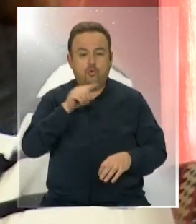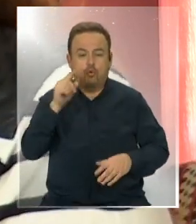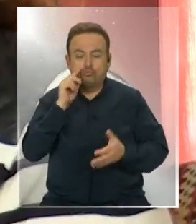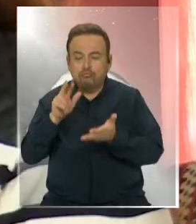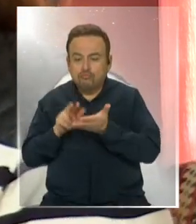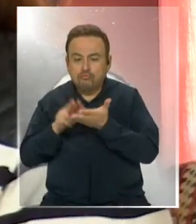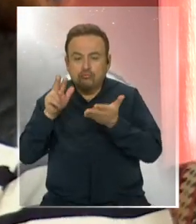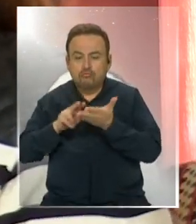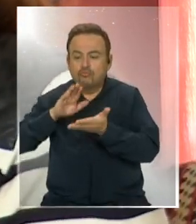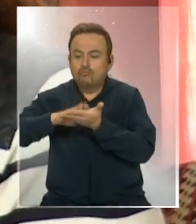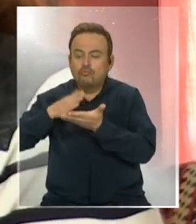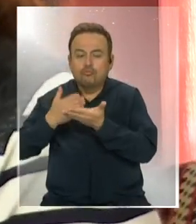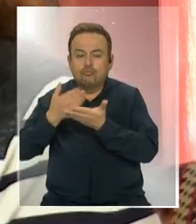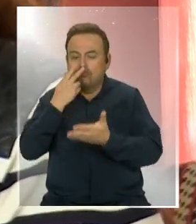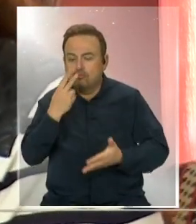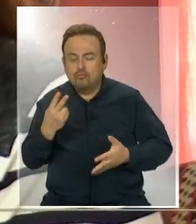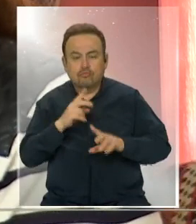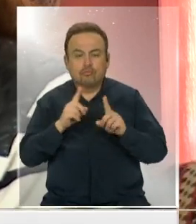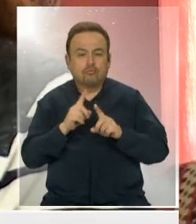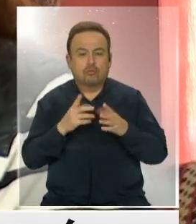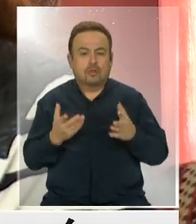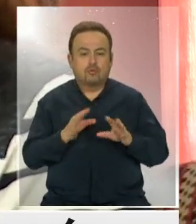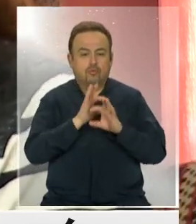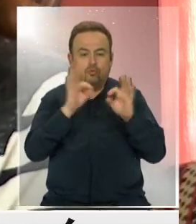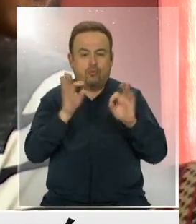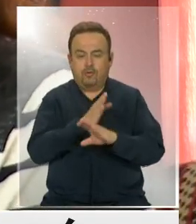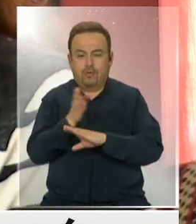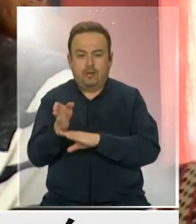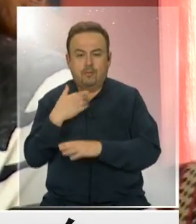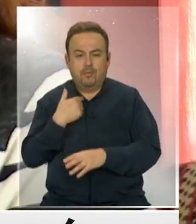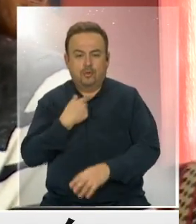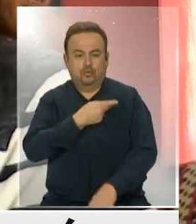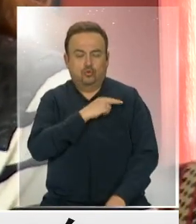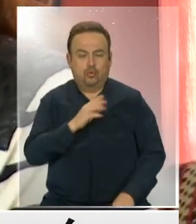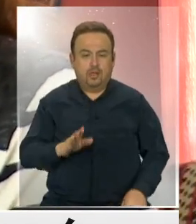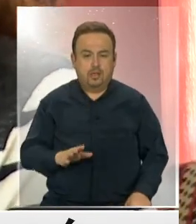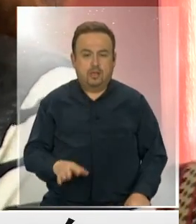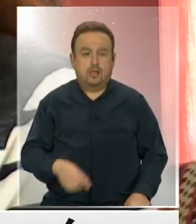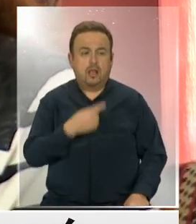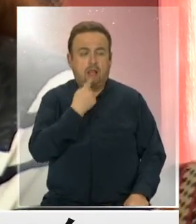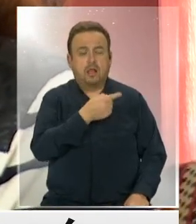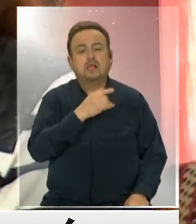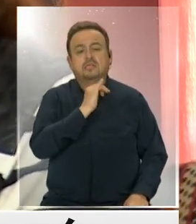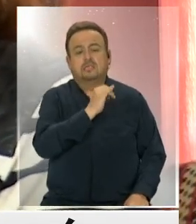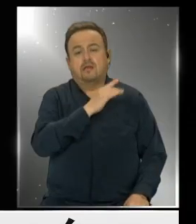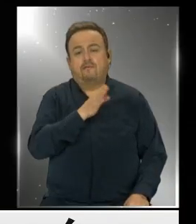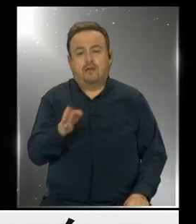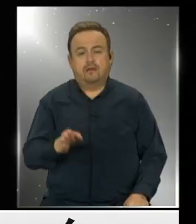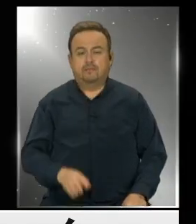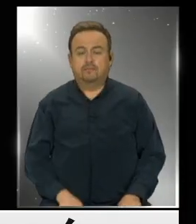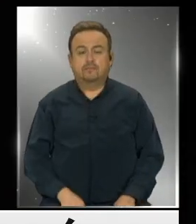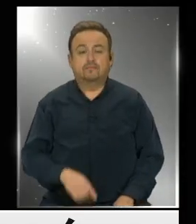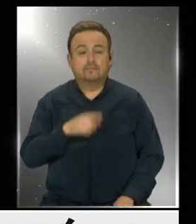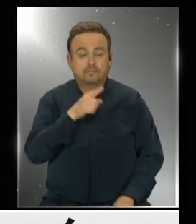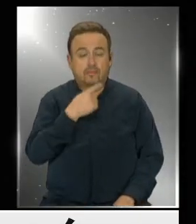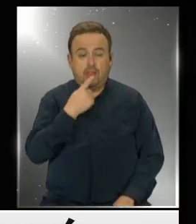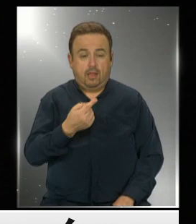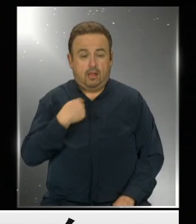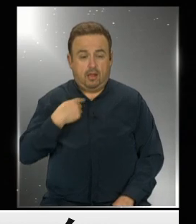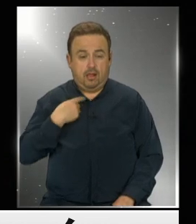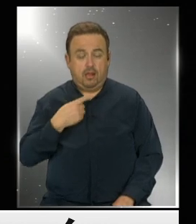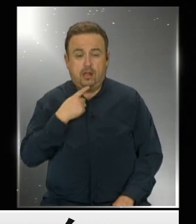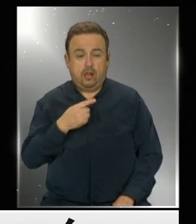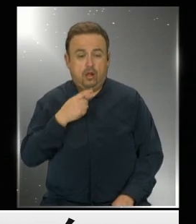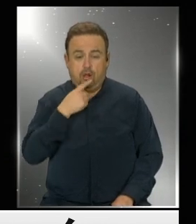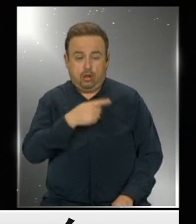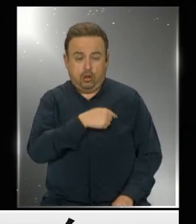el estado ni se hizo presente donde mi suegro. ¿Él dice que sí fue? Él dice que sí fue. Y cuando ellos declaran que mi suegro les